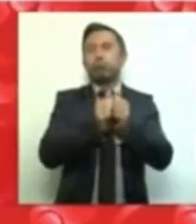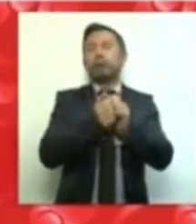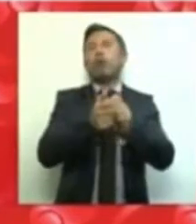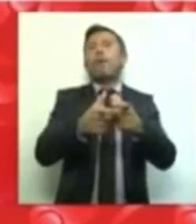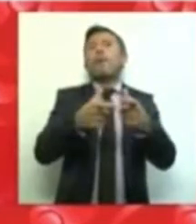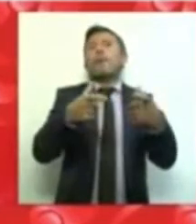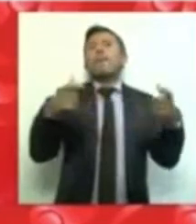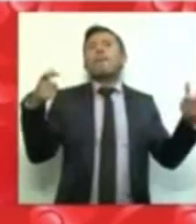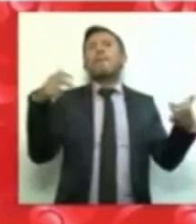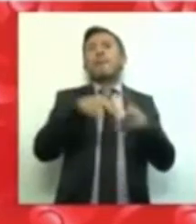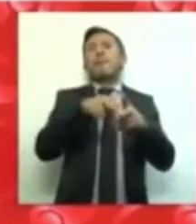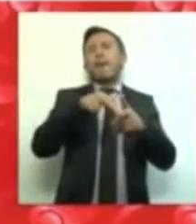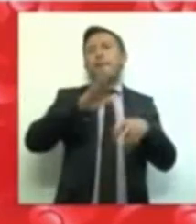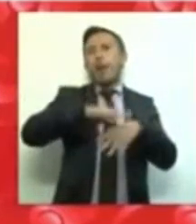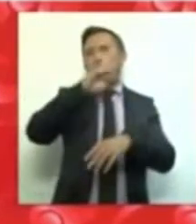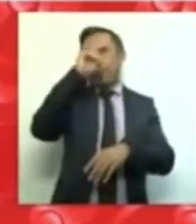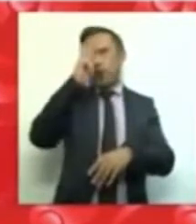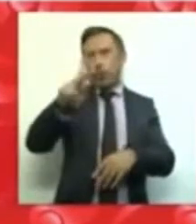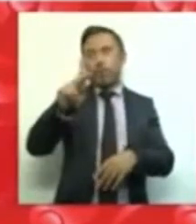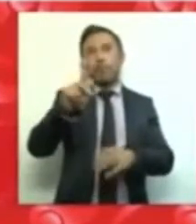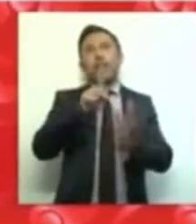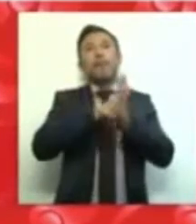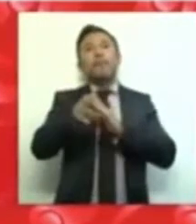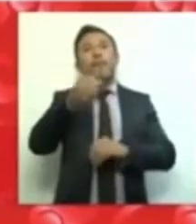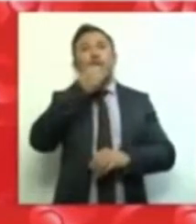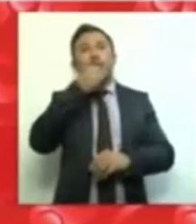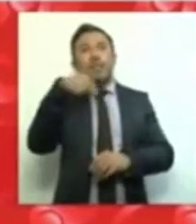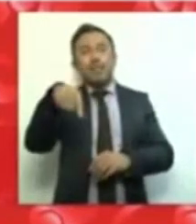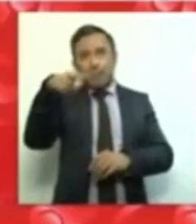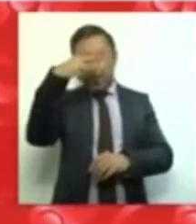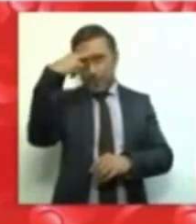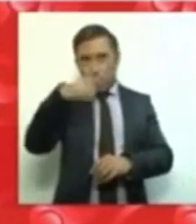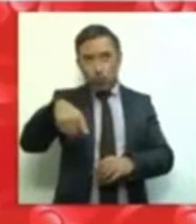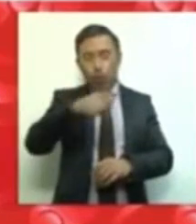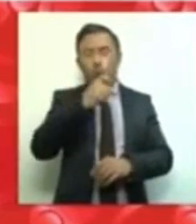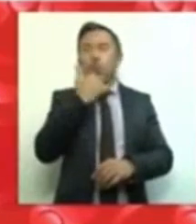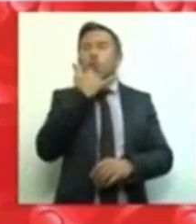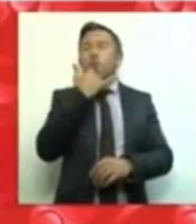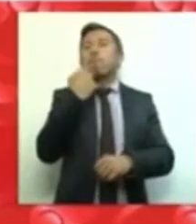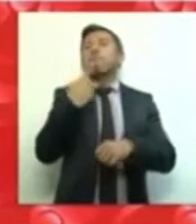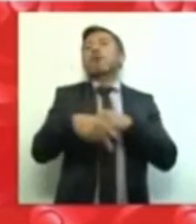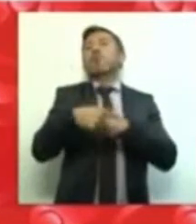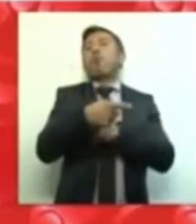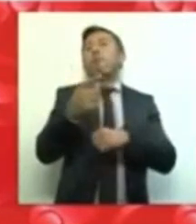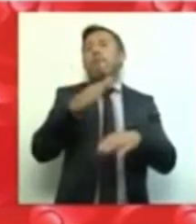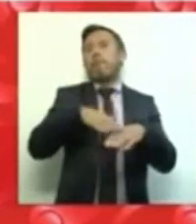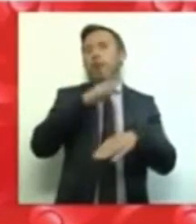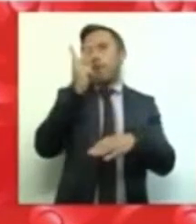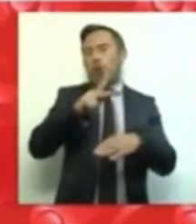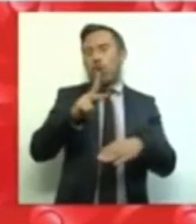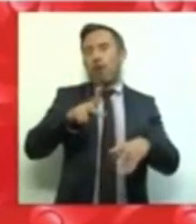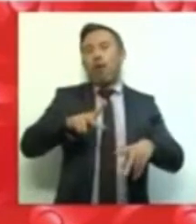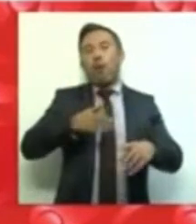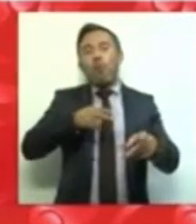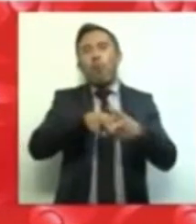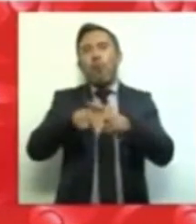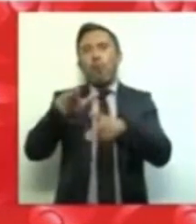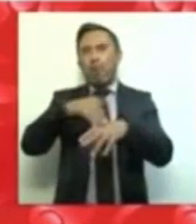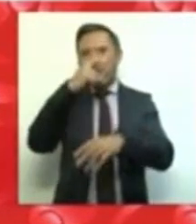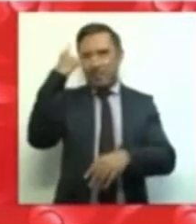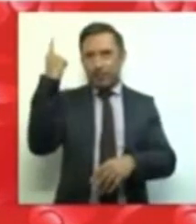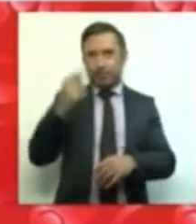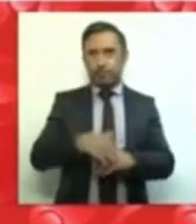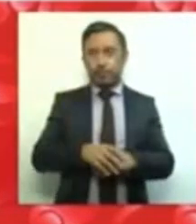integridad de las y los periodistas en nuestro país. Compañeras y compañeros, ser legislador